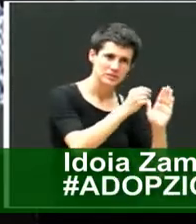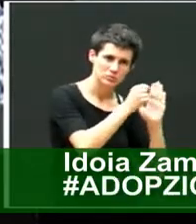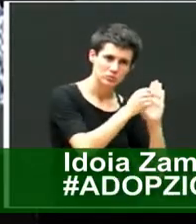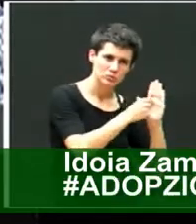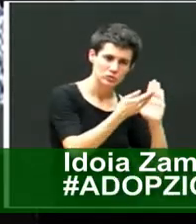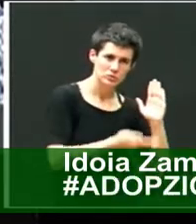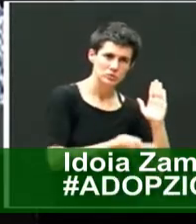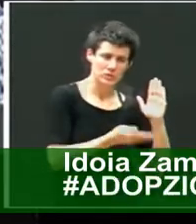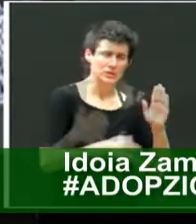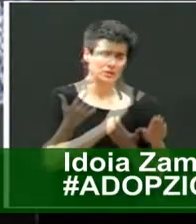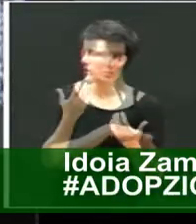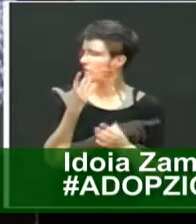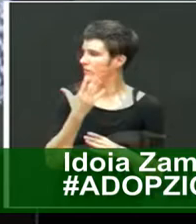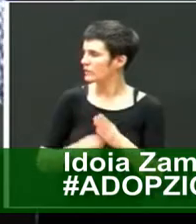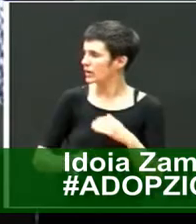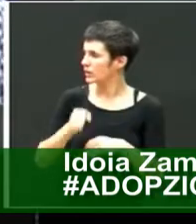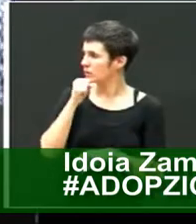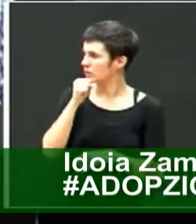muchas gracias Idoia.